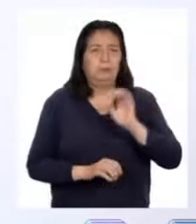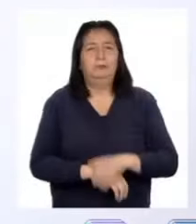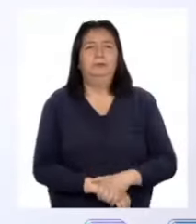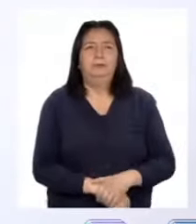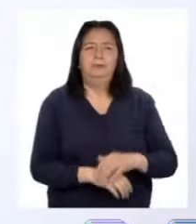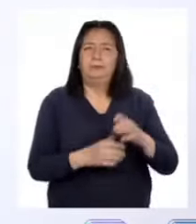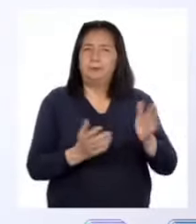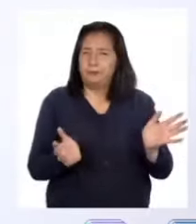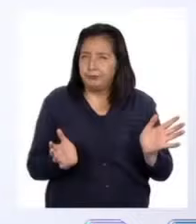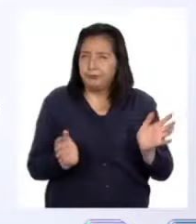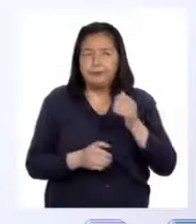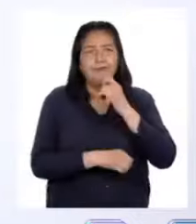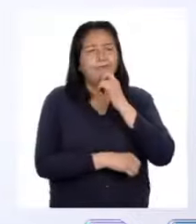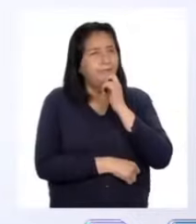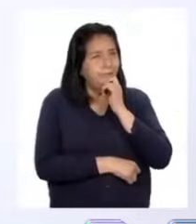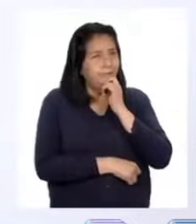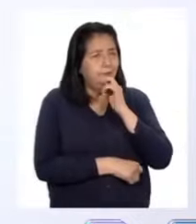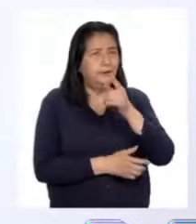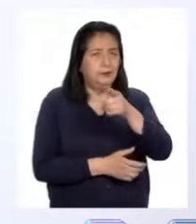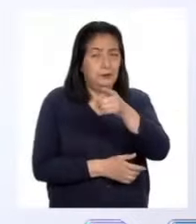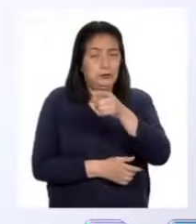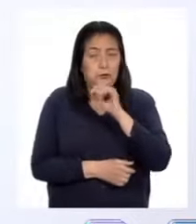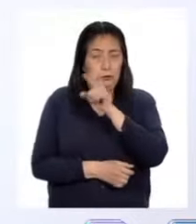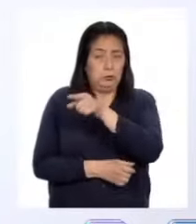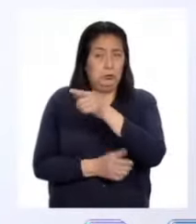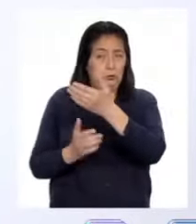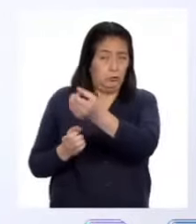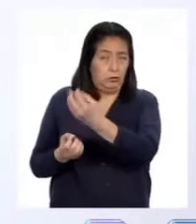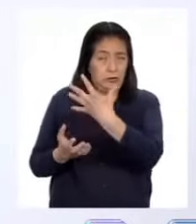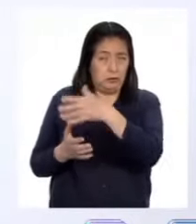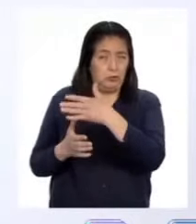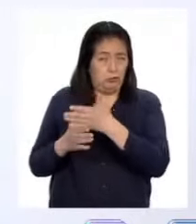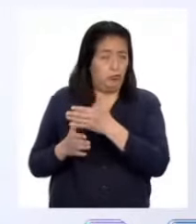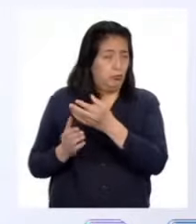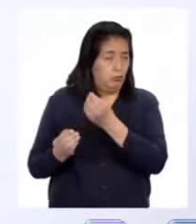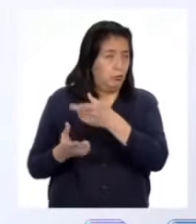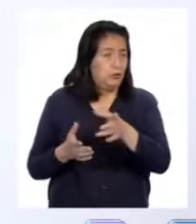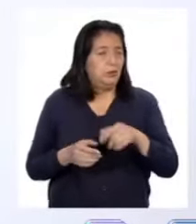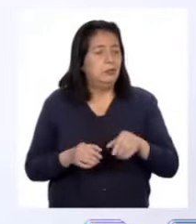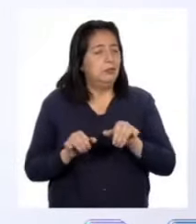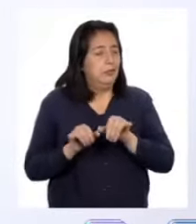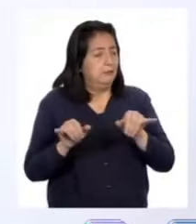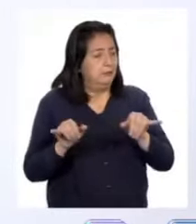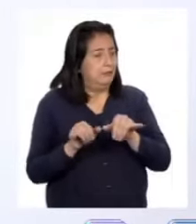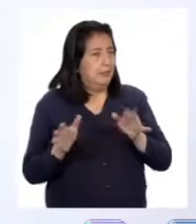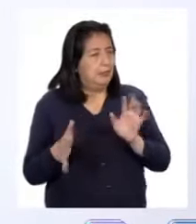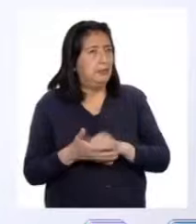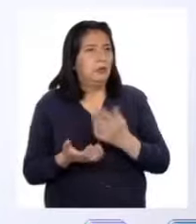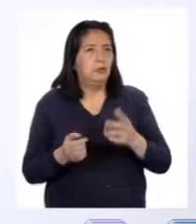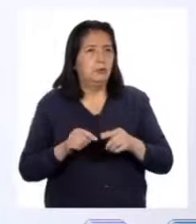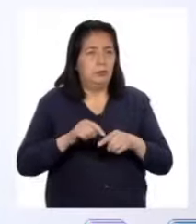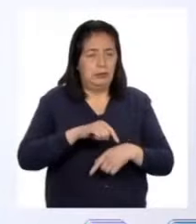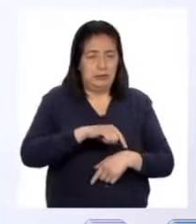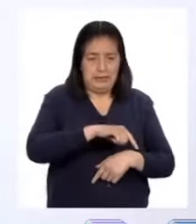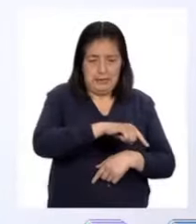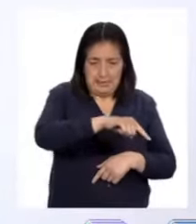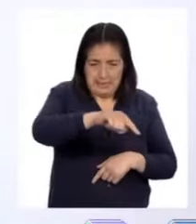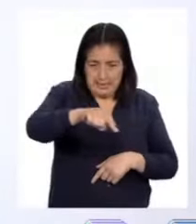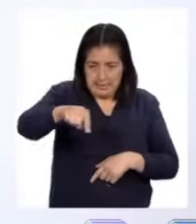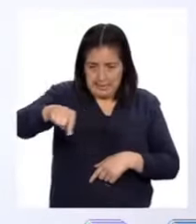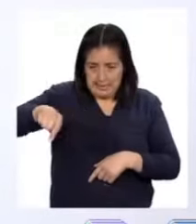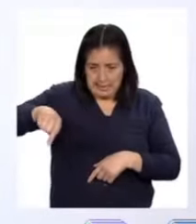Y si lo relacionamos con la estrategia que has compartido, esa medida corresponde a la longitud de la